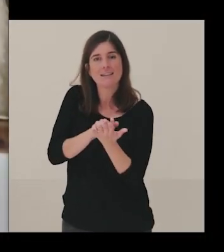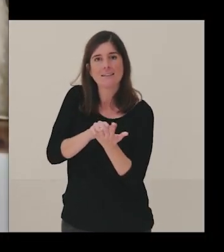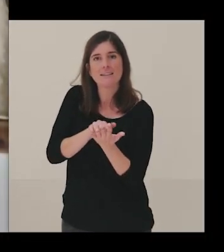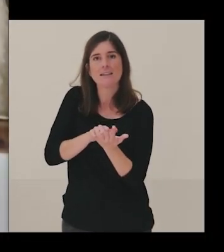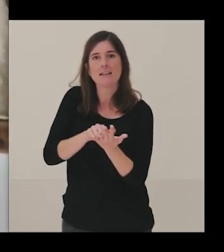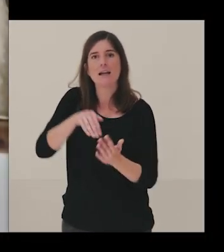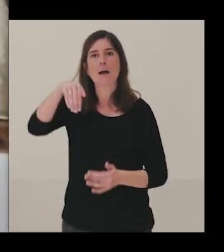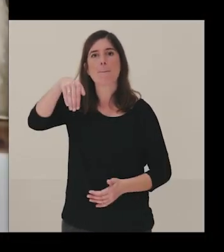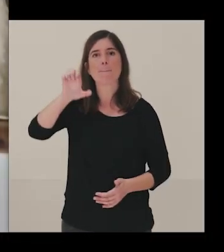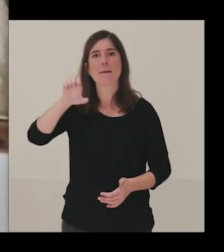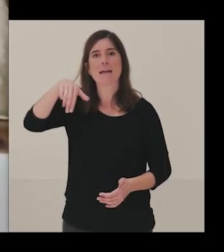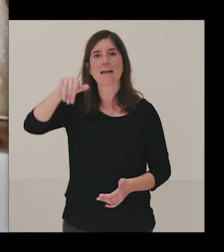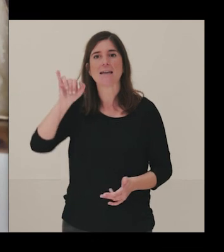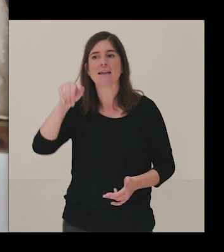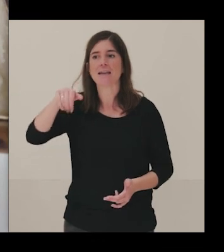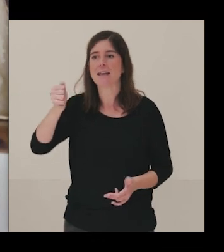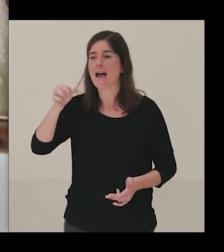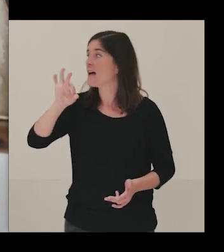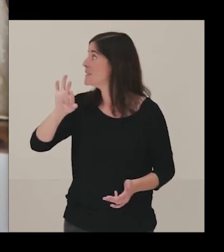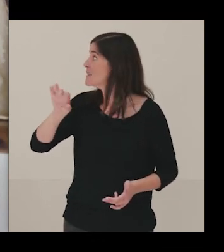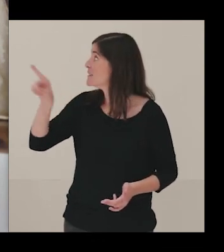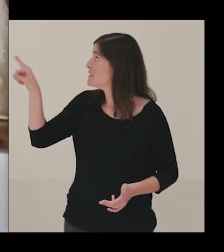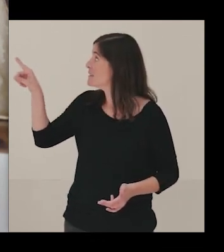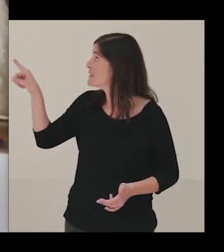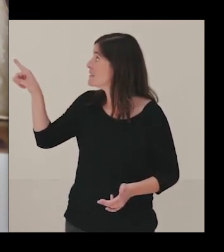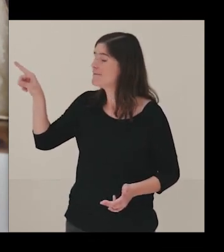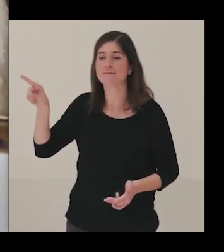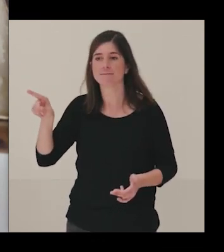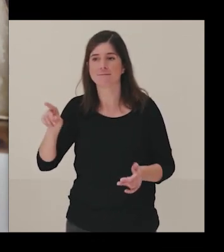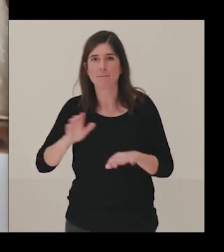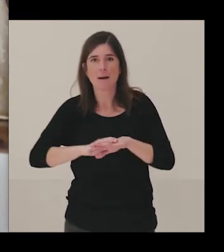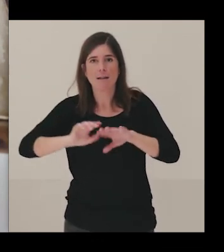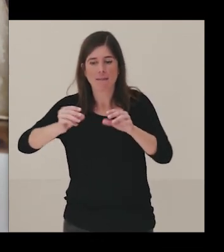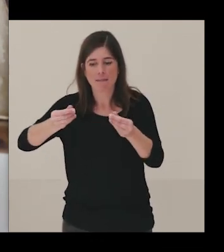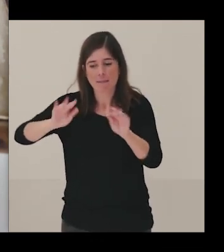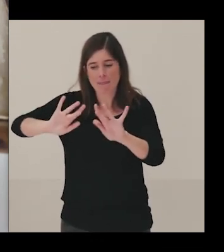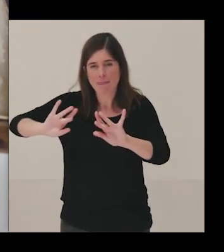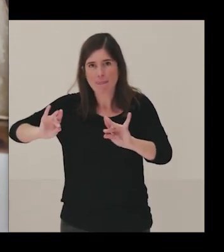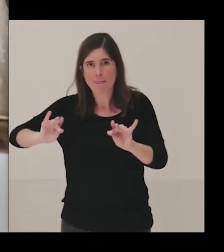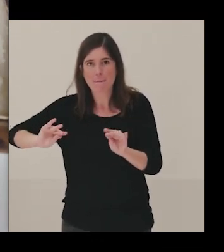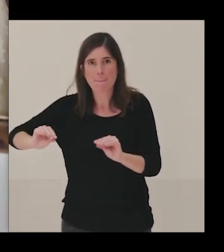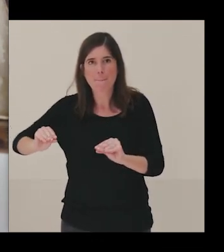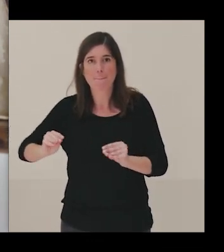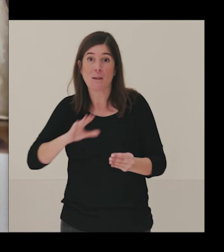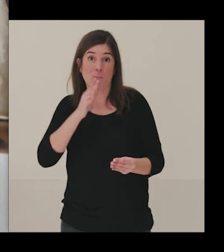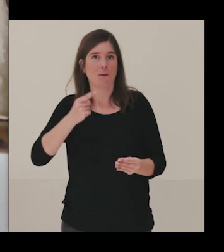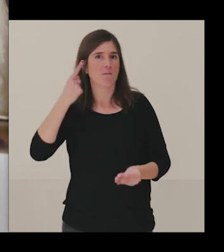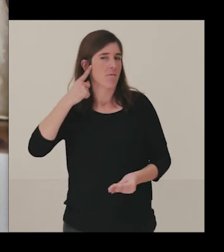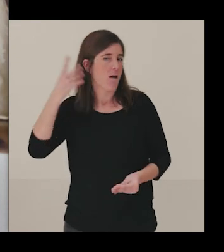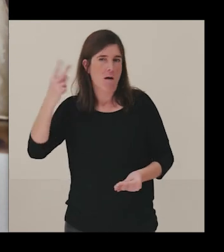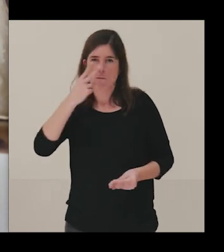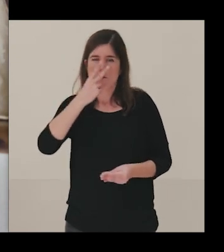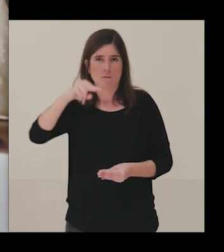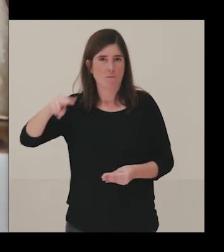Las Meninas. ¿Veis ahí una imagen? Bueno, pues es nuestra obra, es el corazón del